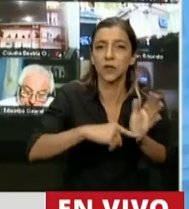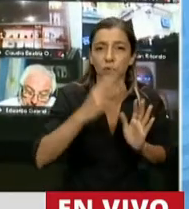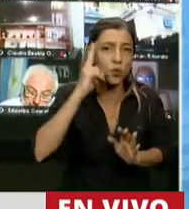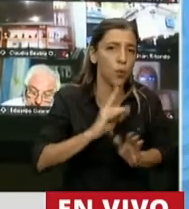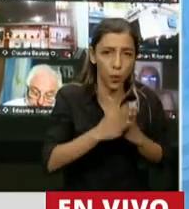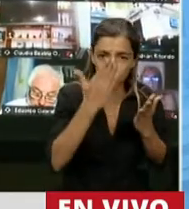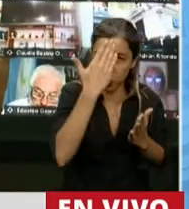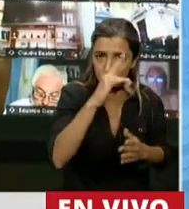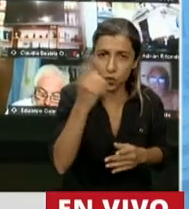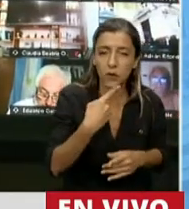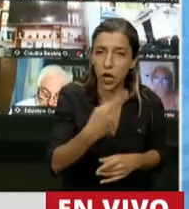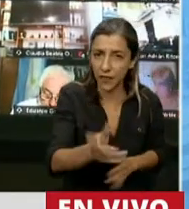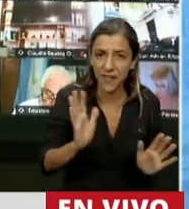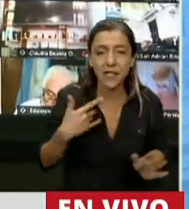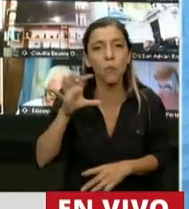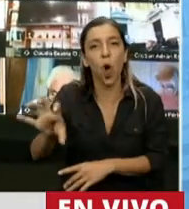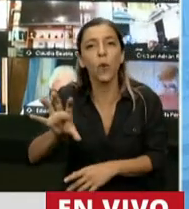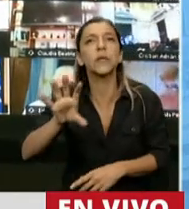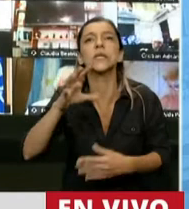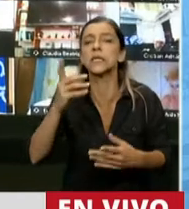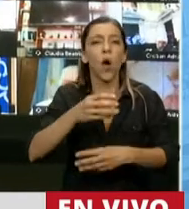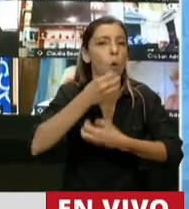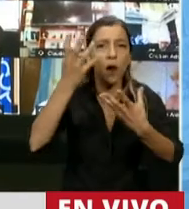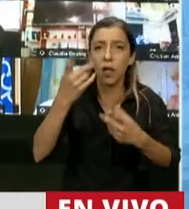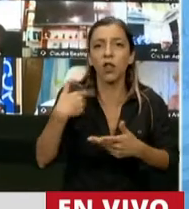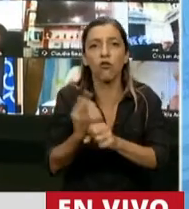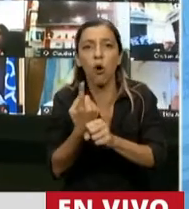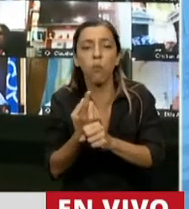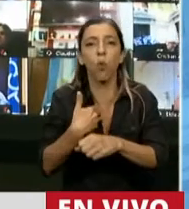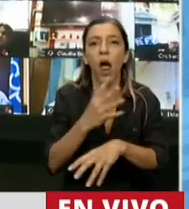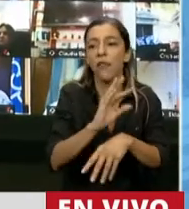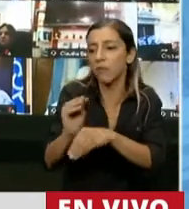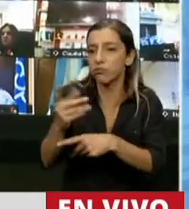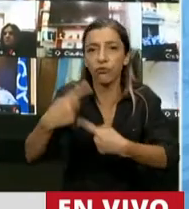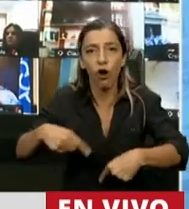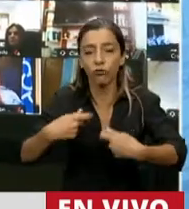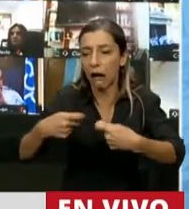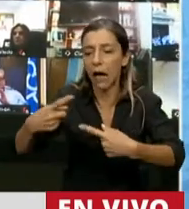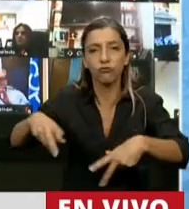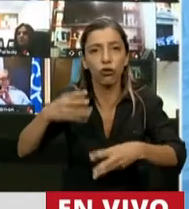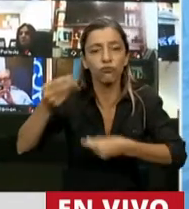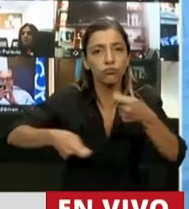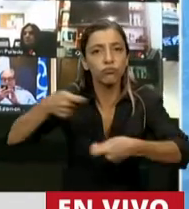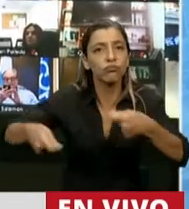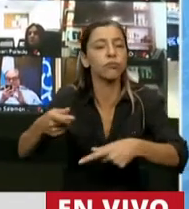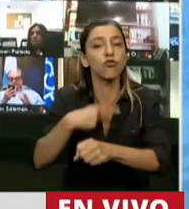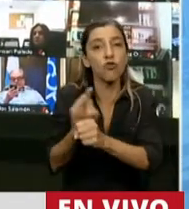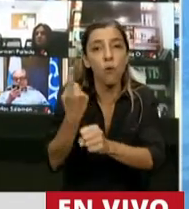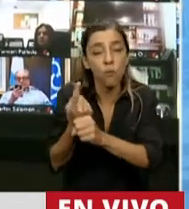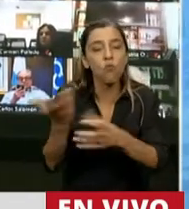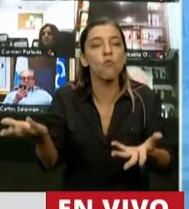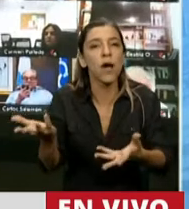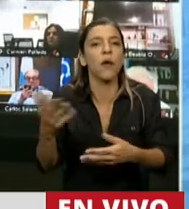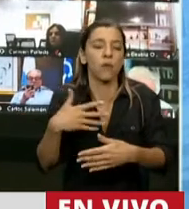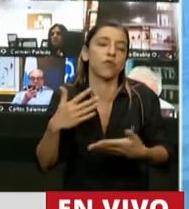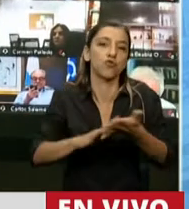Constitución, cuando una provincia no puede afrontar sus gastos, sus erogaciones con sus recursos ordinarios. Pero lo que está